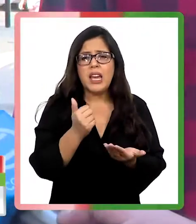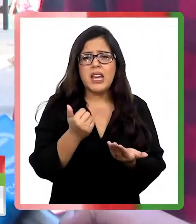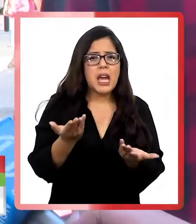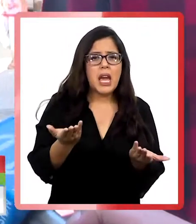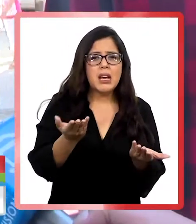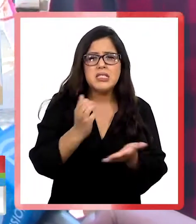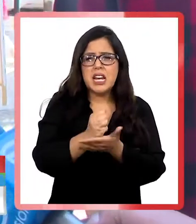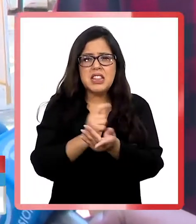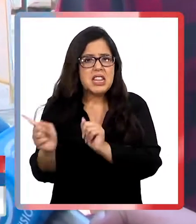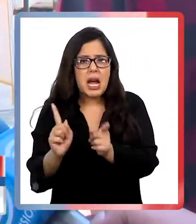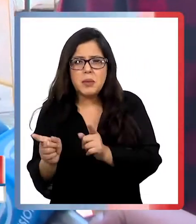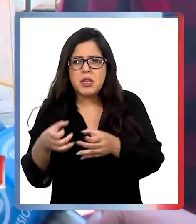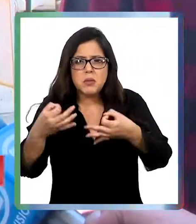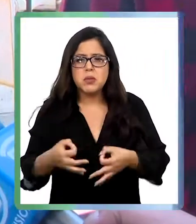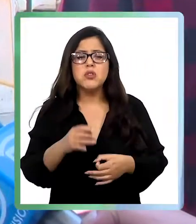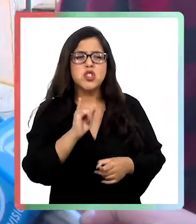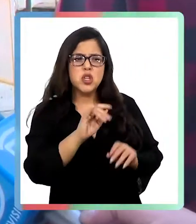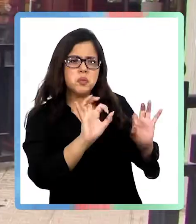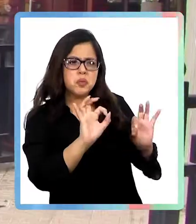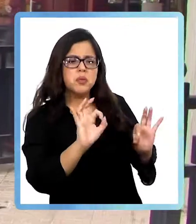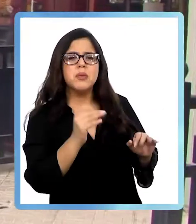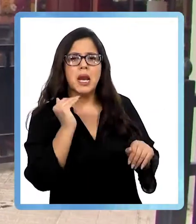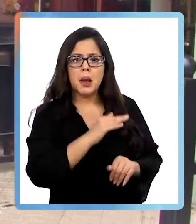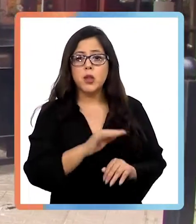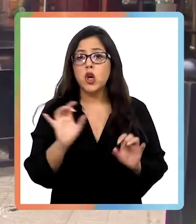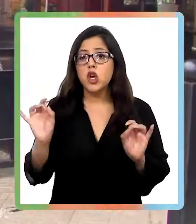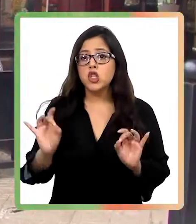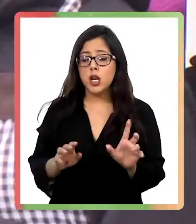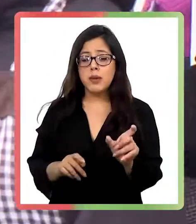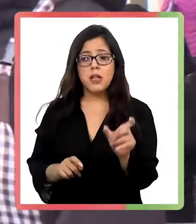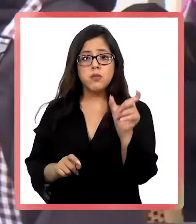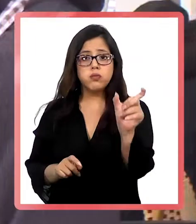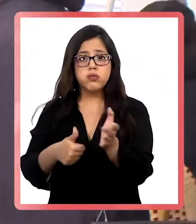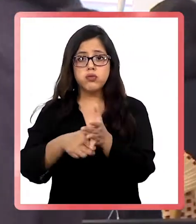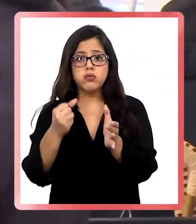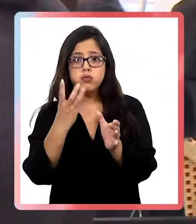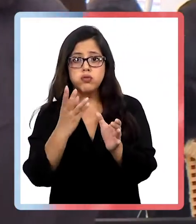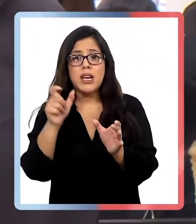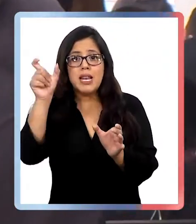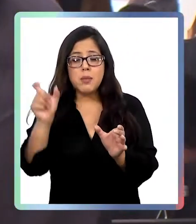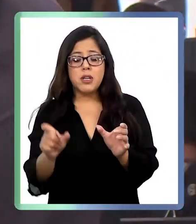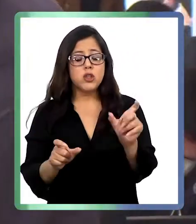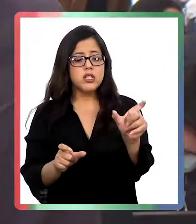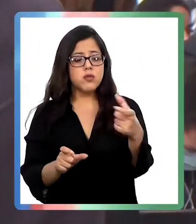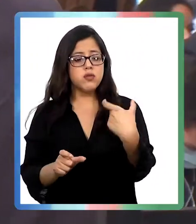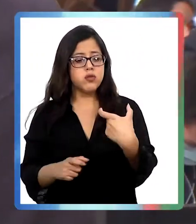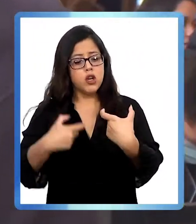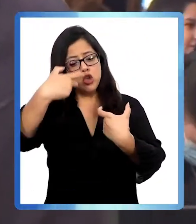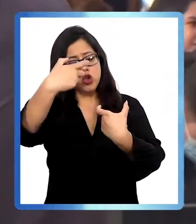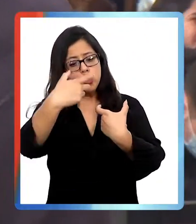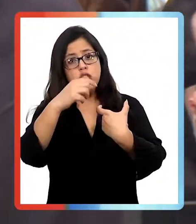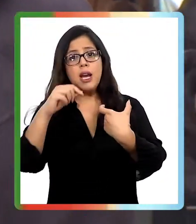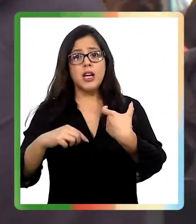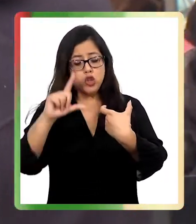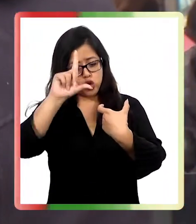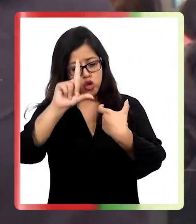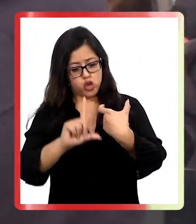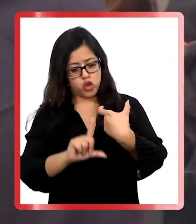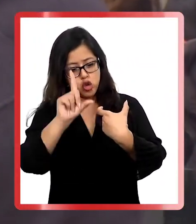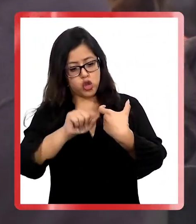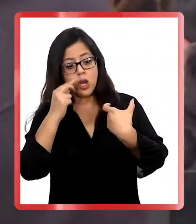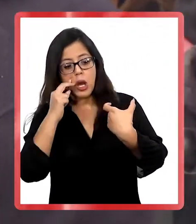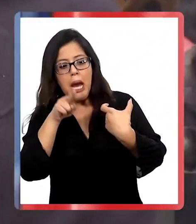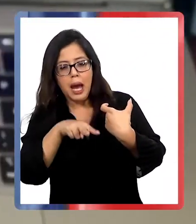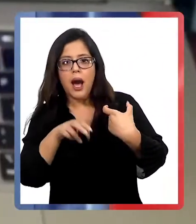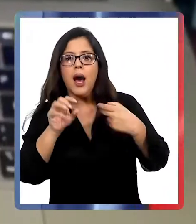más efectivo, sí, más rápido. Solo basta con exigir su cédula y la persona en portería escanea el código y de inmediato sabrá si su pase